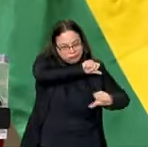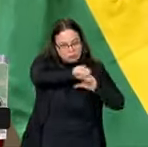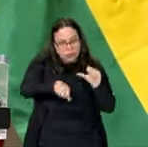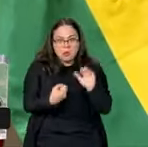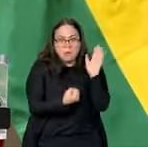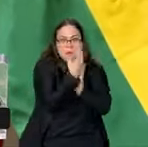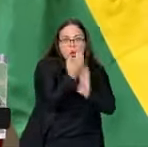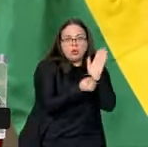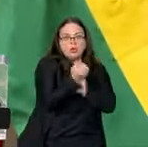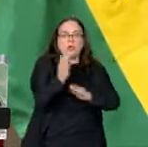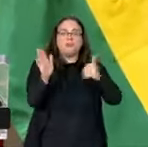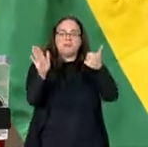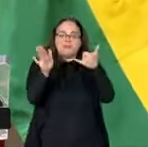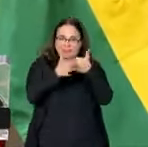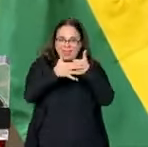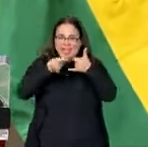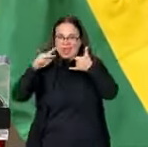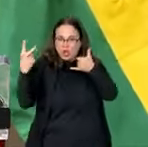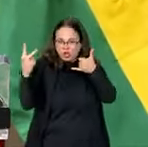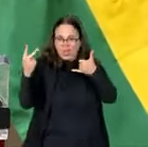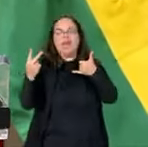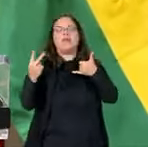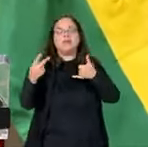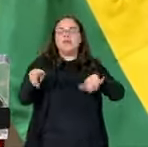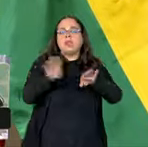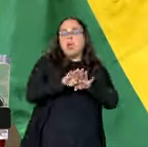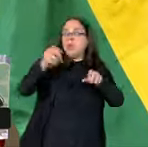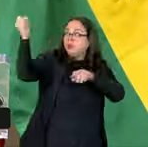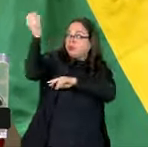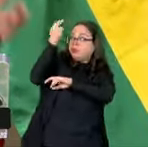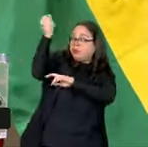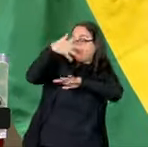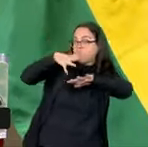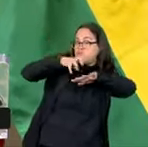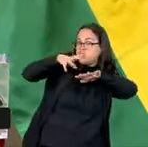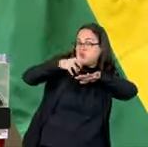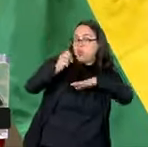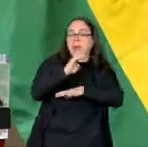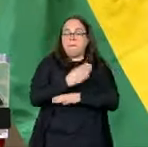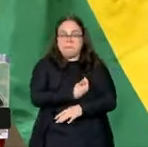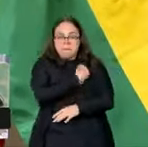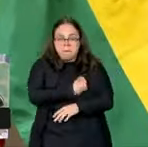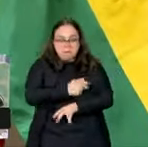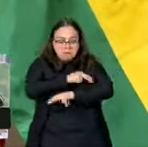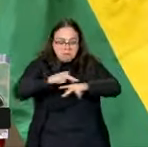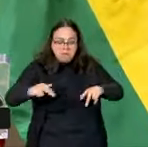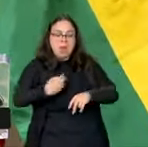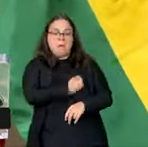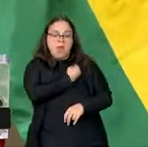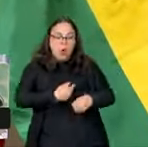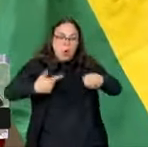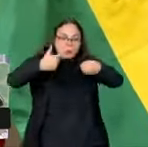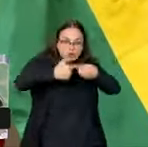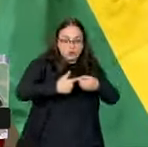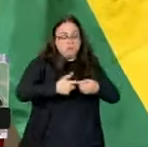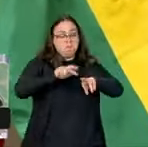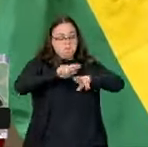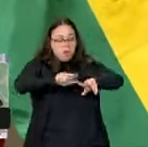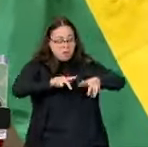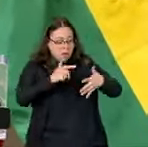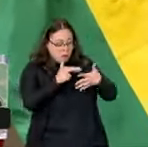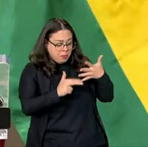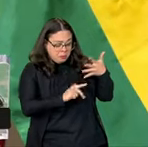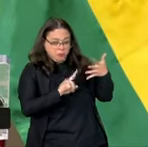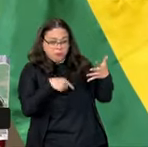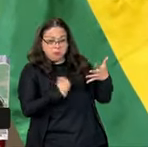producción de hidrógeno verde, seja en la eólica, seja en la solar, seja en la biomassa, seja en el biocombustivo, o sea, nos tenemos